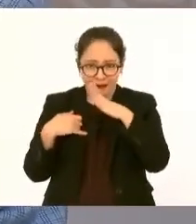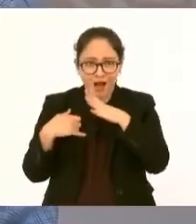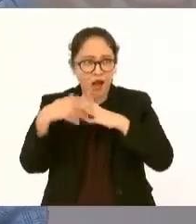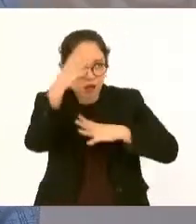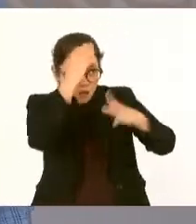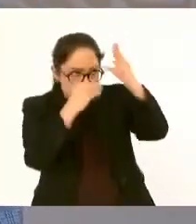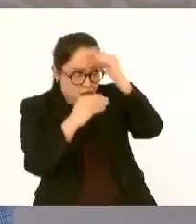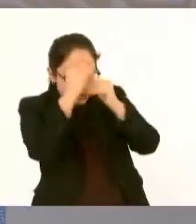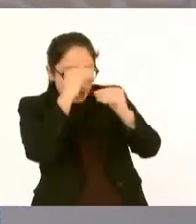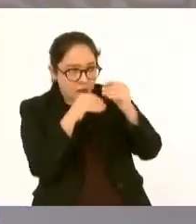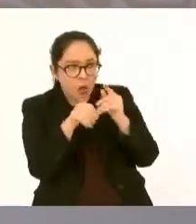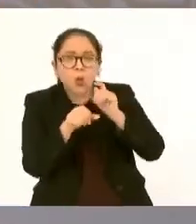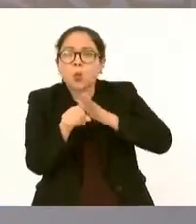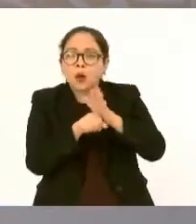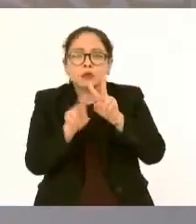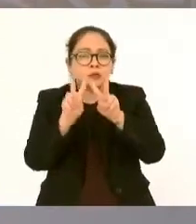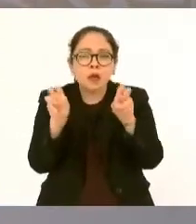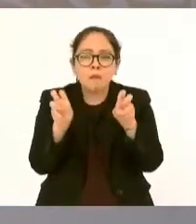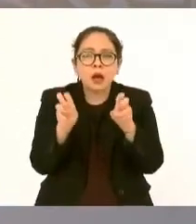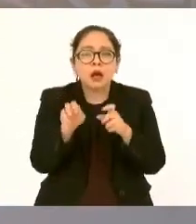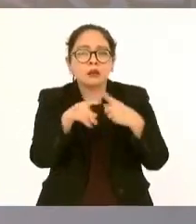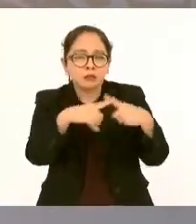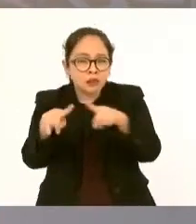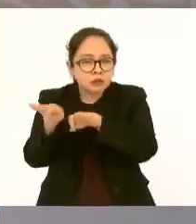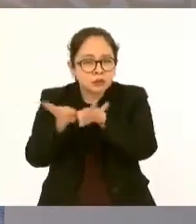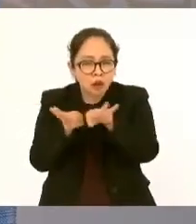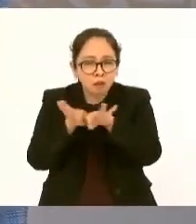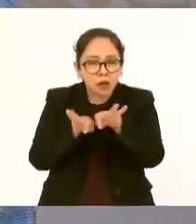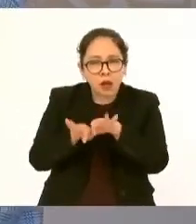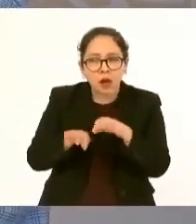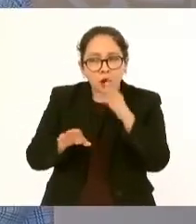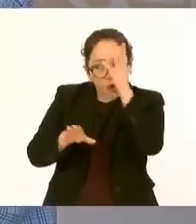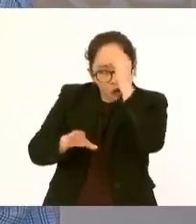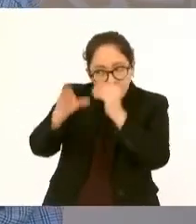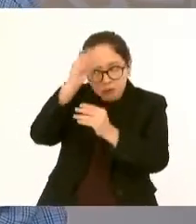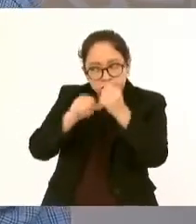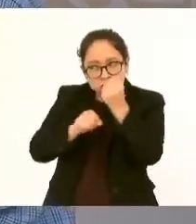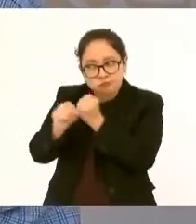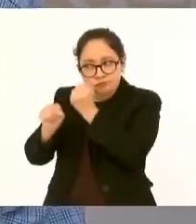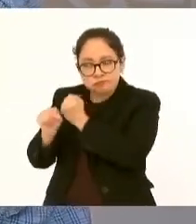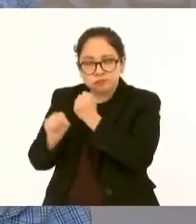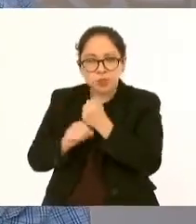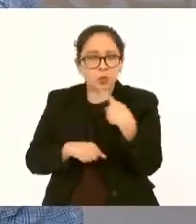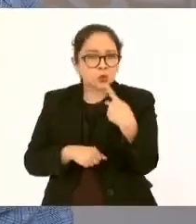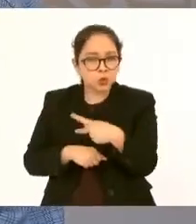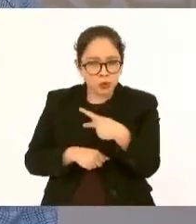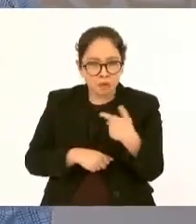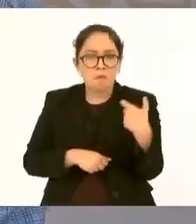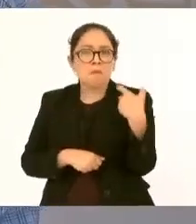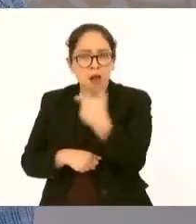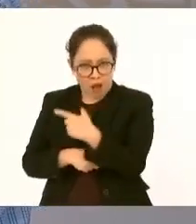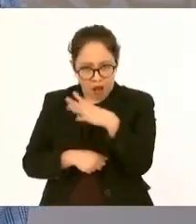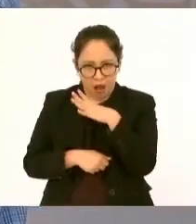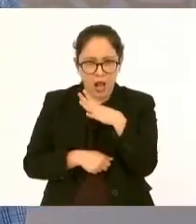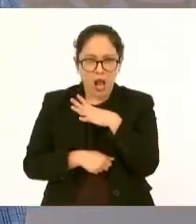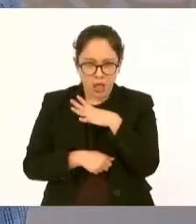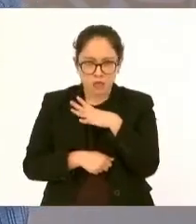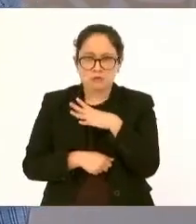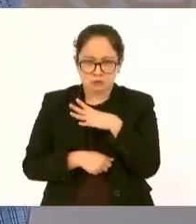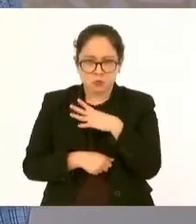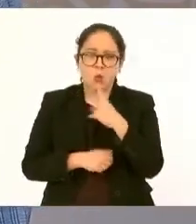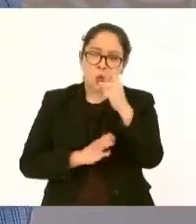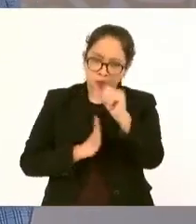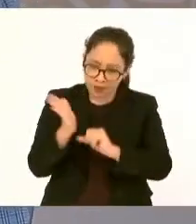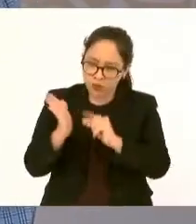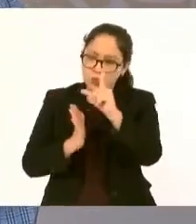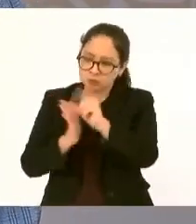trabajando como aprendices y se les paga un salario mínimo para